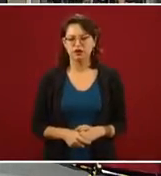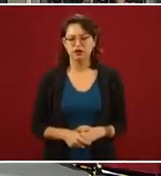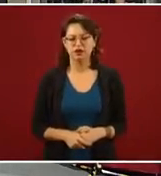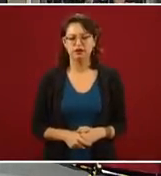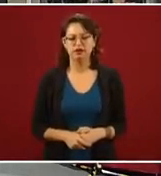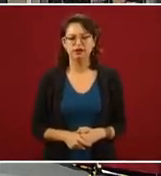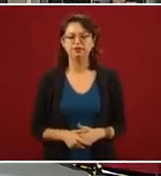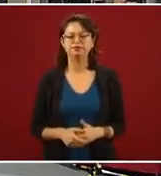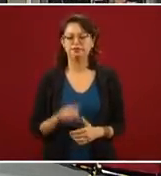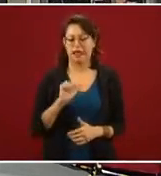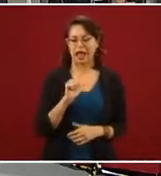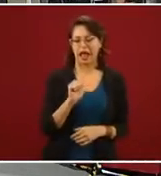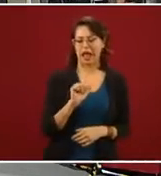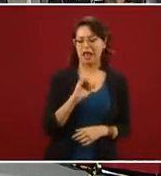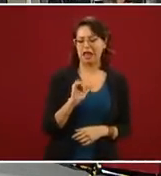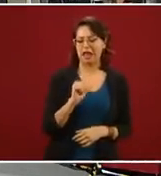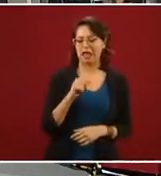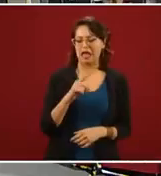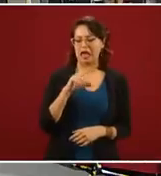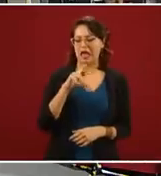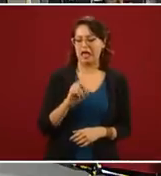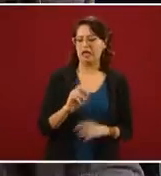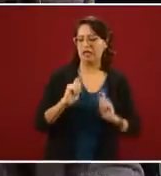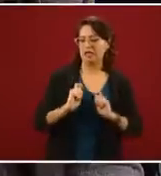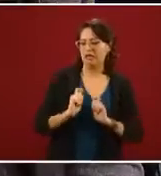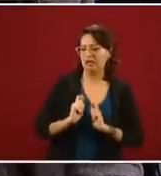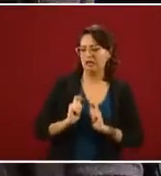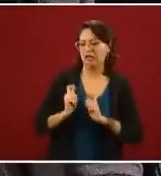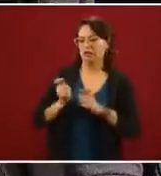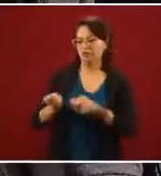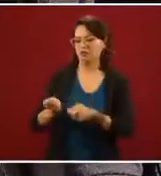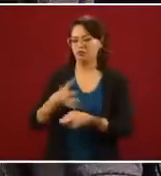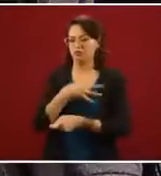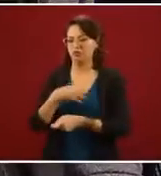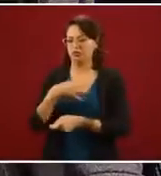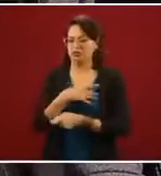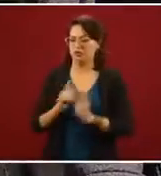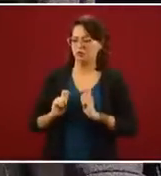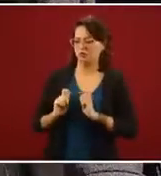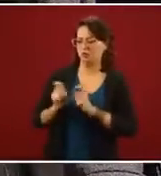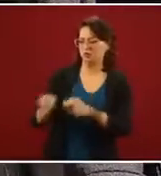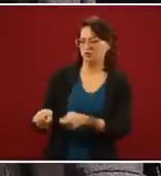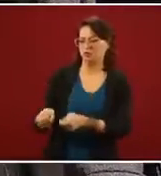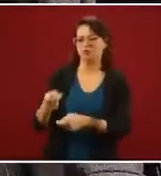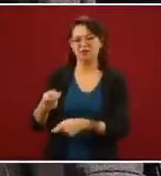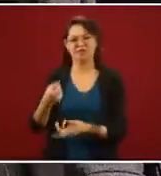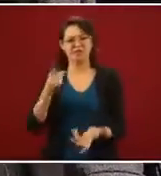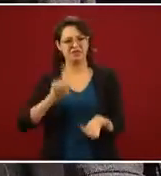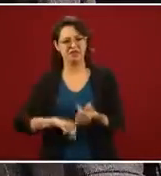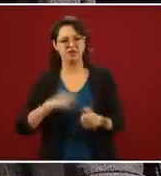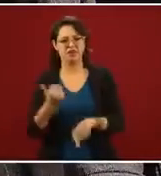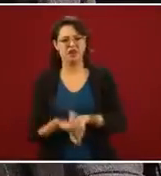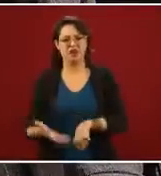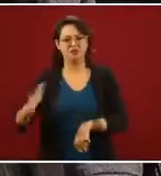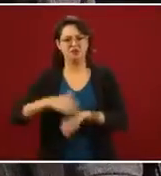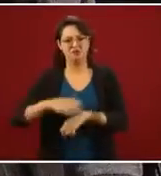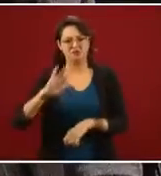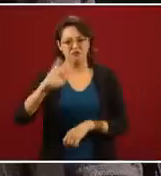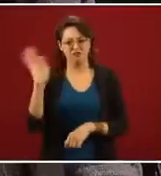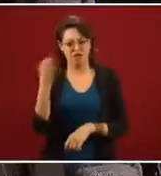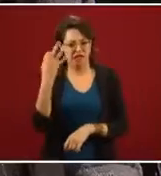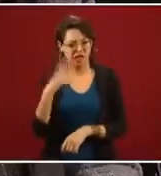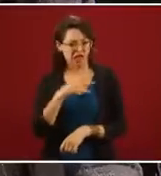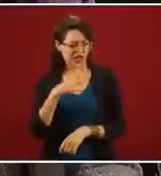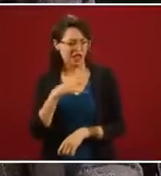de su hijo que convirtió en cardenal. ¿Cuál es su pronunciamiento sobre nepotismo en la Administración Pública Federal? Y si hay casos de